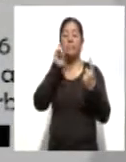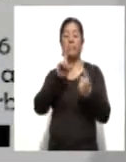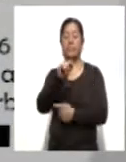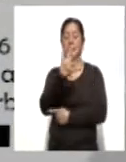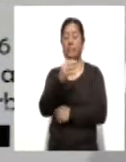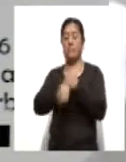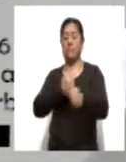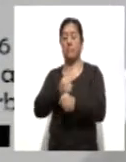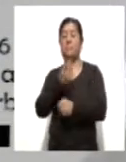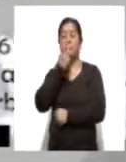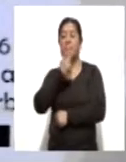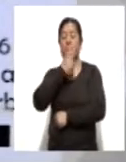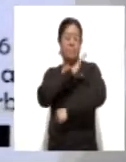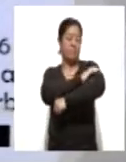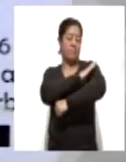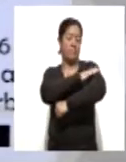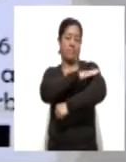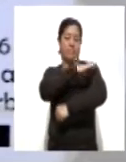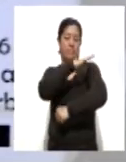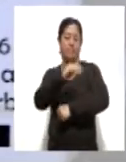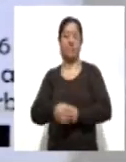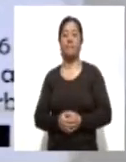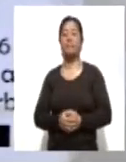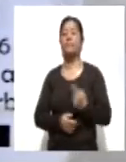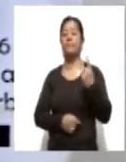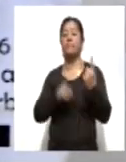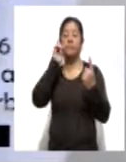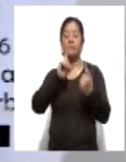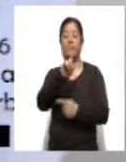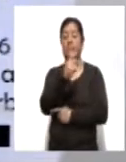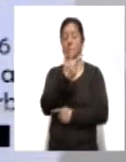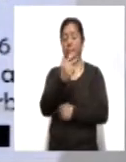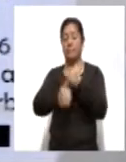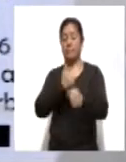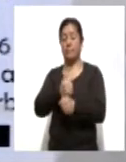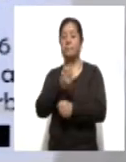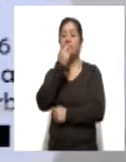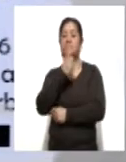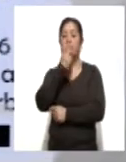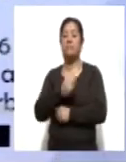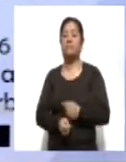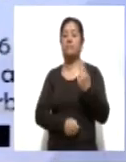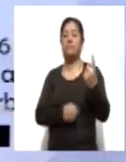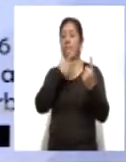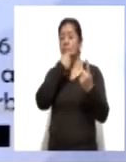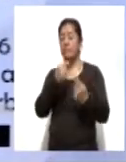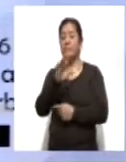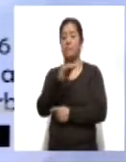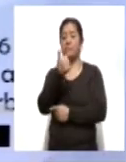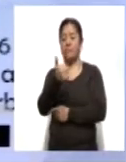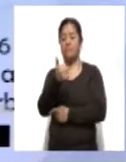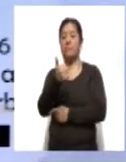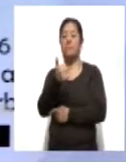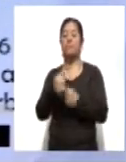75 años con diabetes e hipertensión arterial sistémica, una mujer de 78 años con diabetes, un masculino de 46